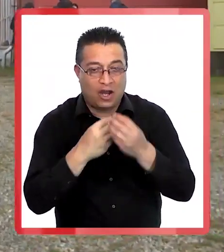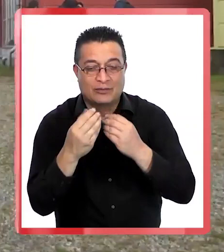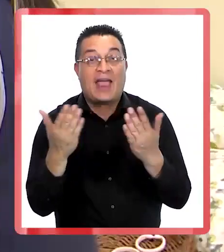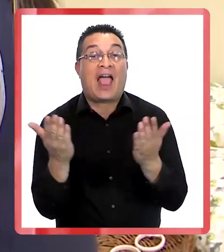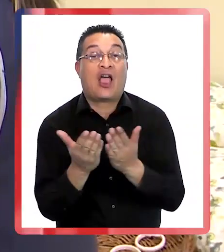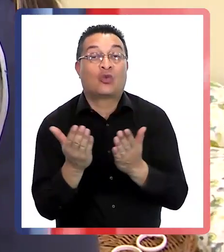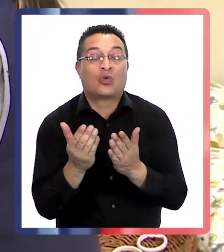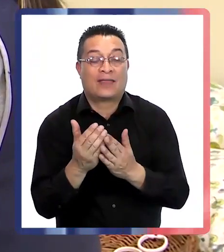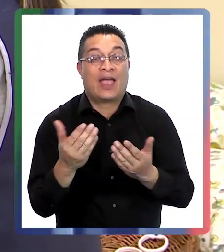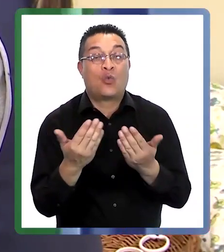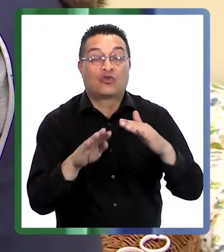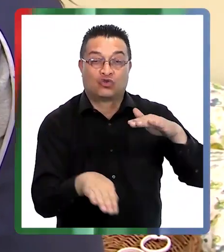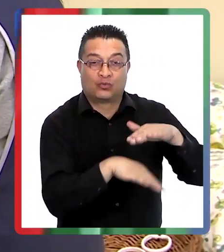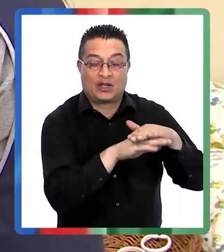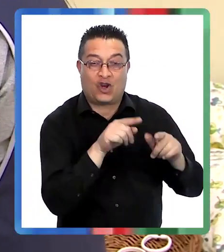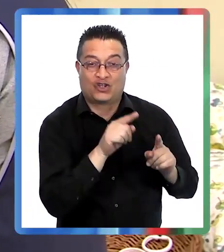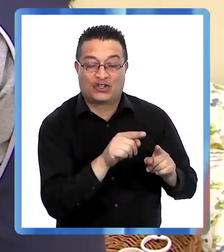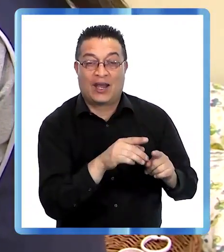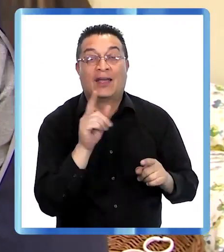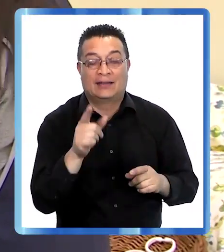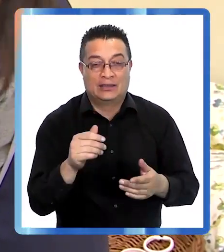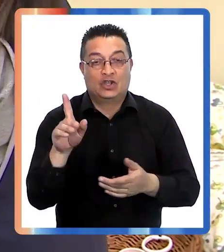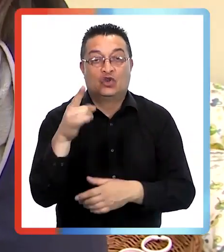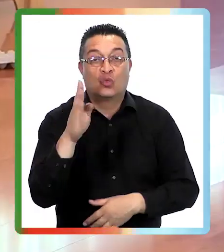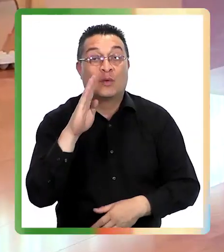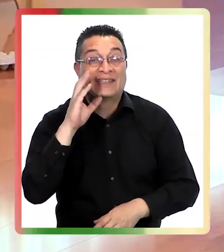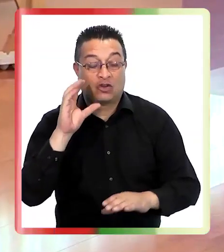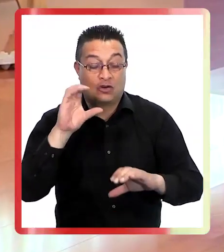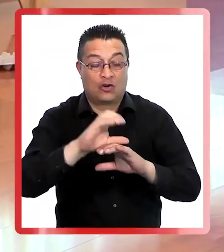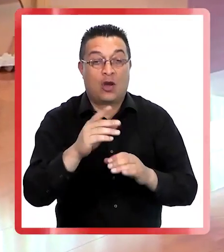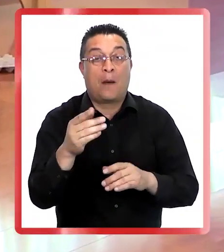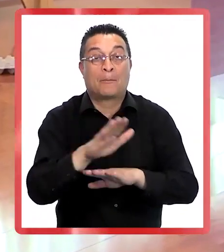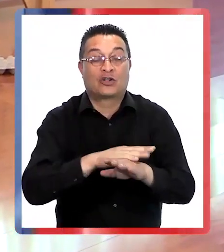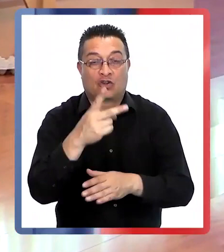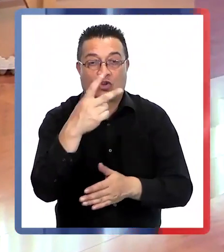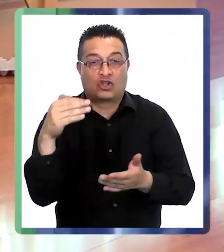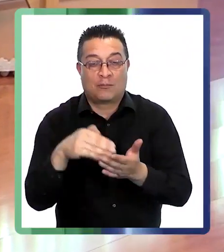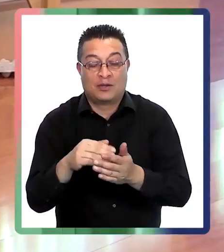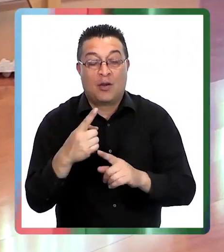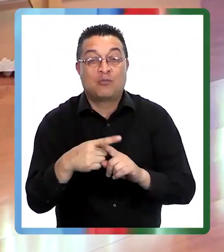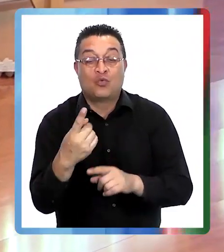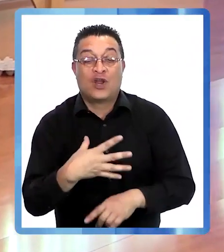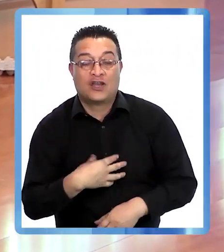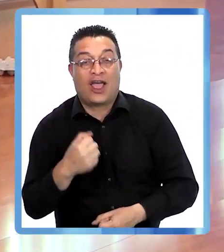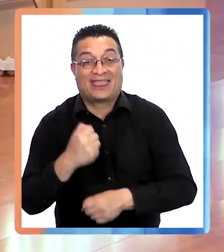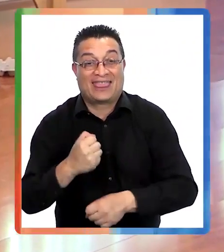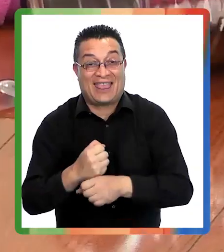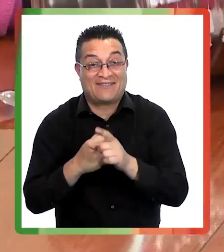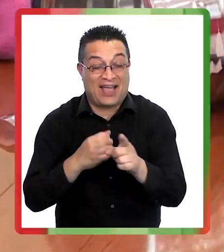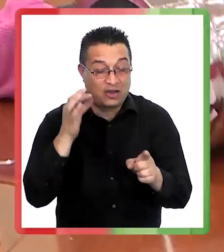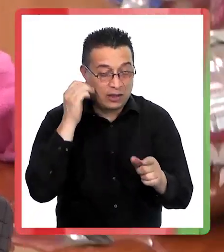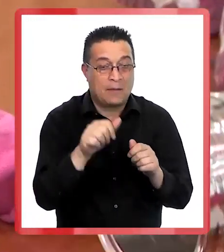superior y el subsidio Protege, que entrega 200 mil pesos por hijo a las trabajadoras, se va a ampliar para cubrir